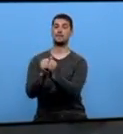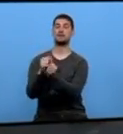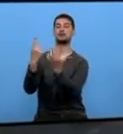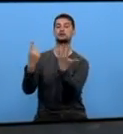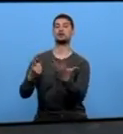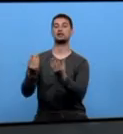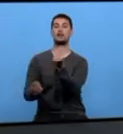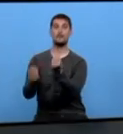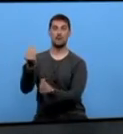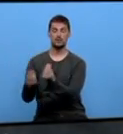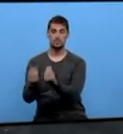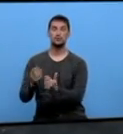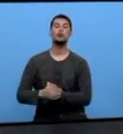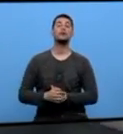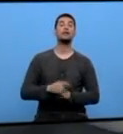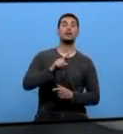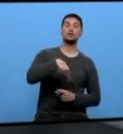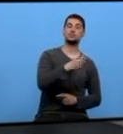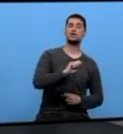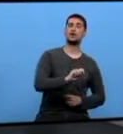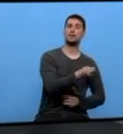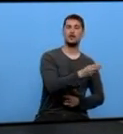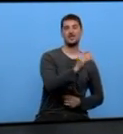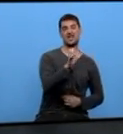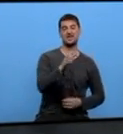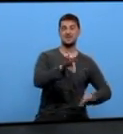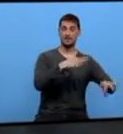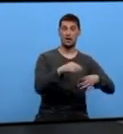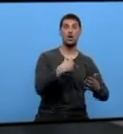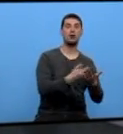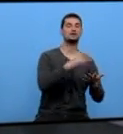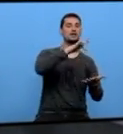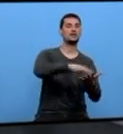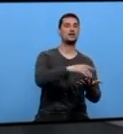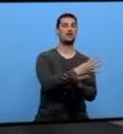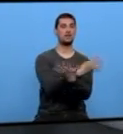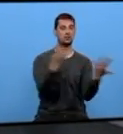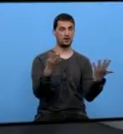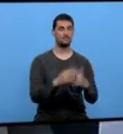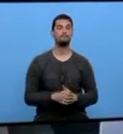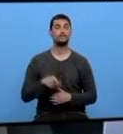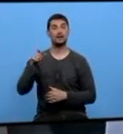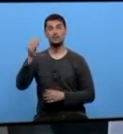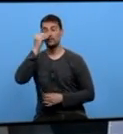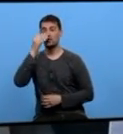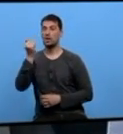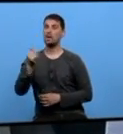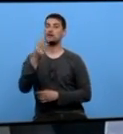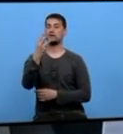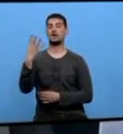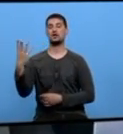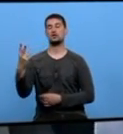coa quinta edición de Cume Tapas en Ribadeo de Tapeo ata o día da Zanove. En Cume Tapas un total de 32